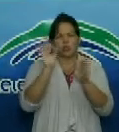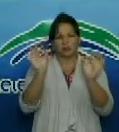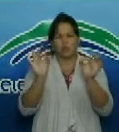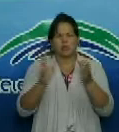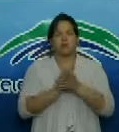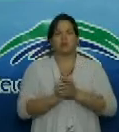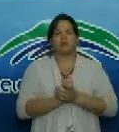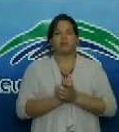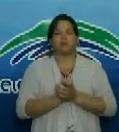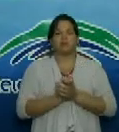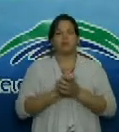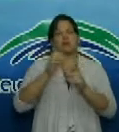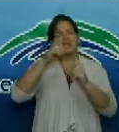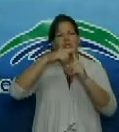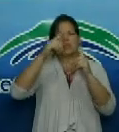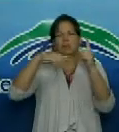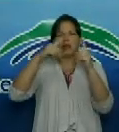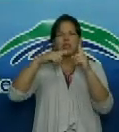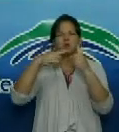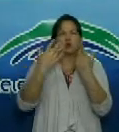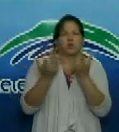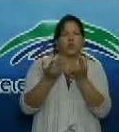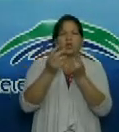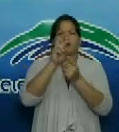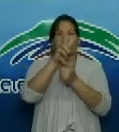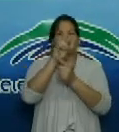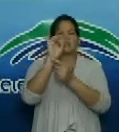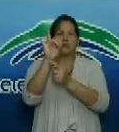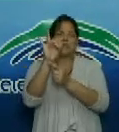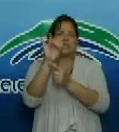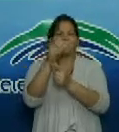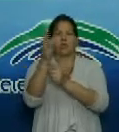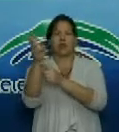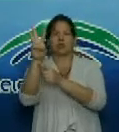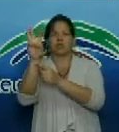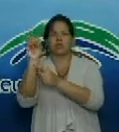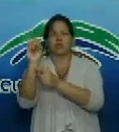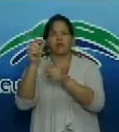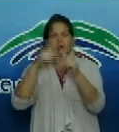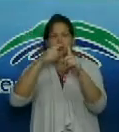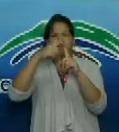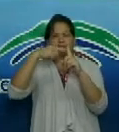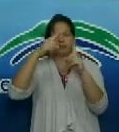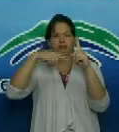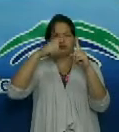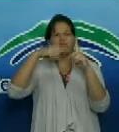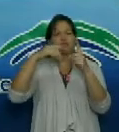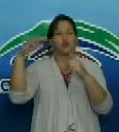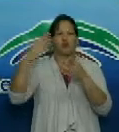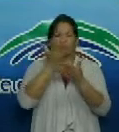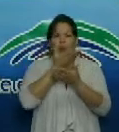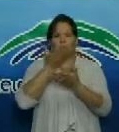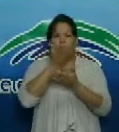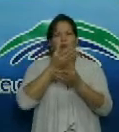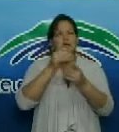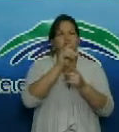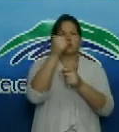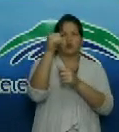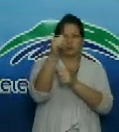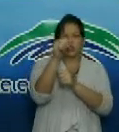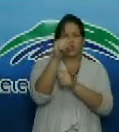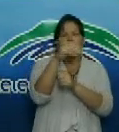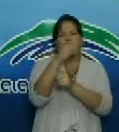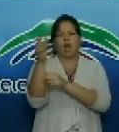máximos de temperatura durante el día oscilarán entre 27 y 30 grados celsius el viento soplará entre 10 y